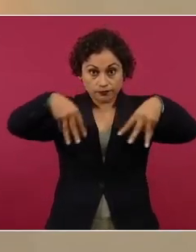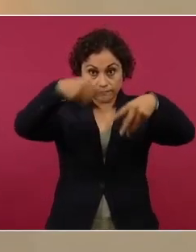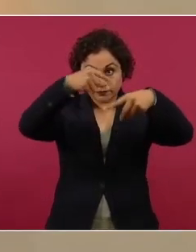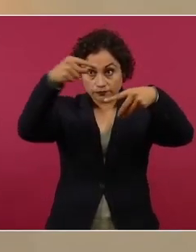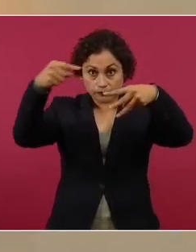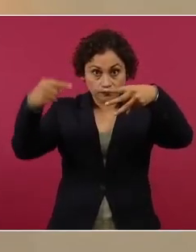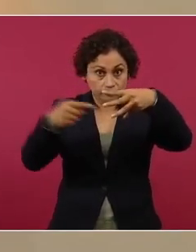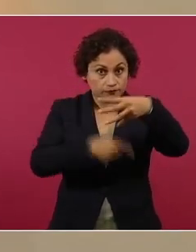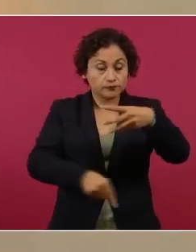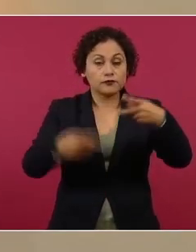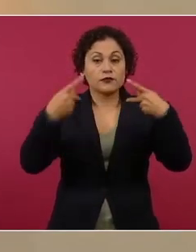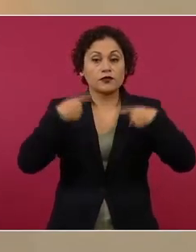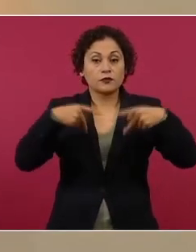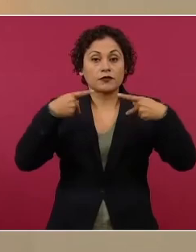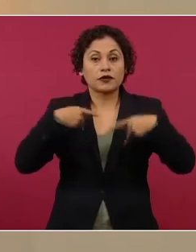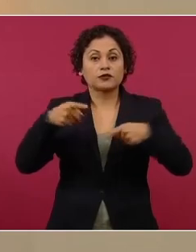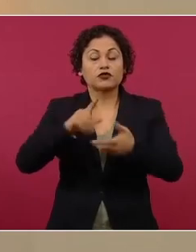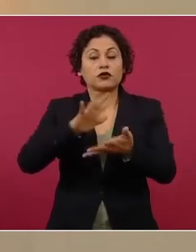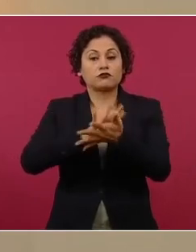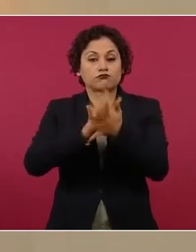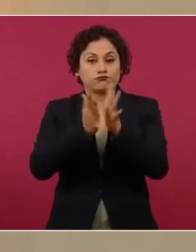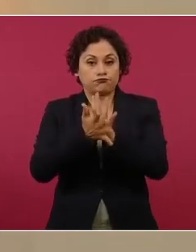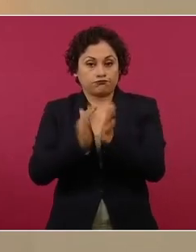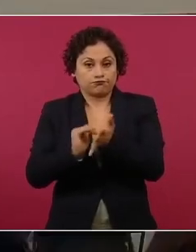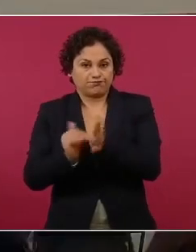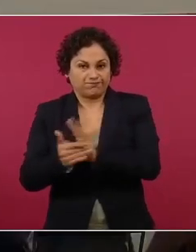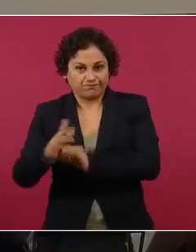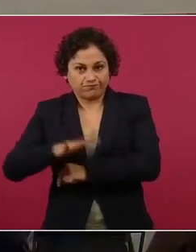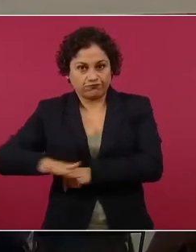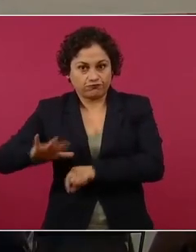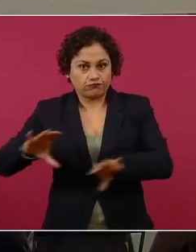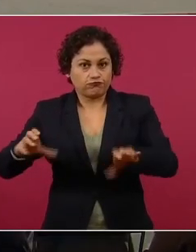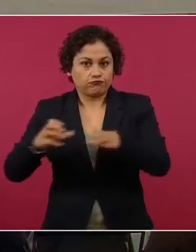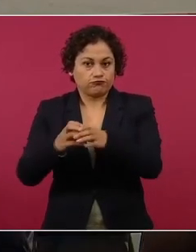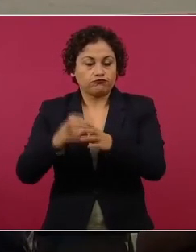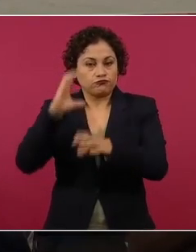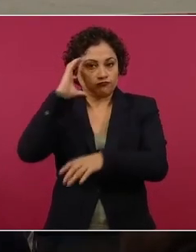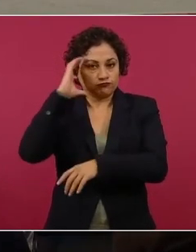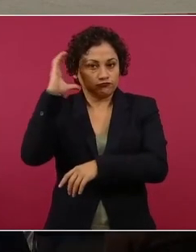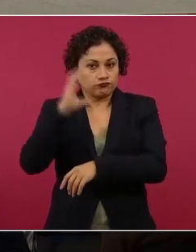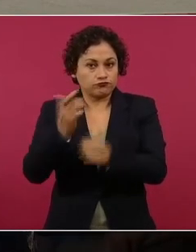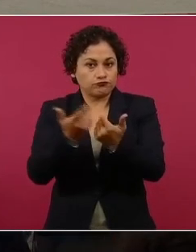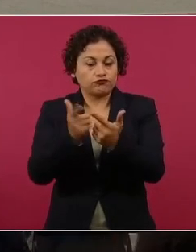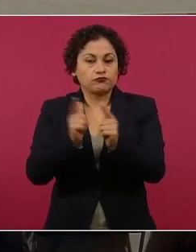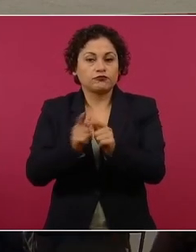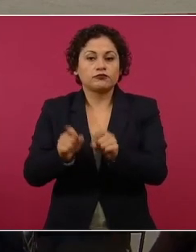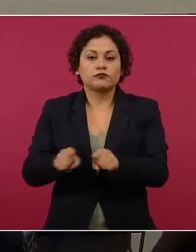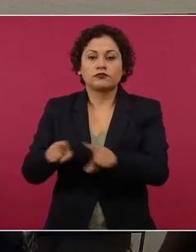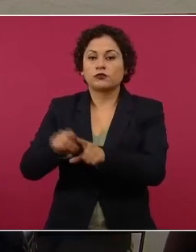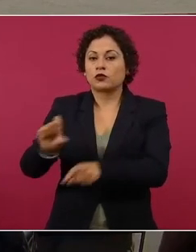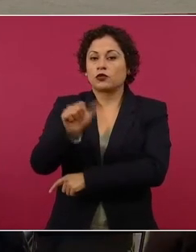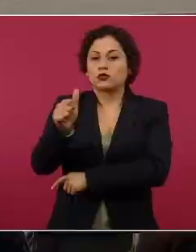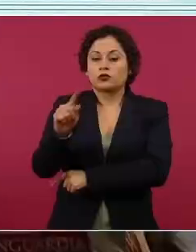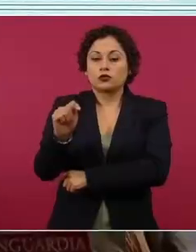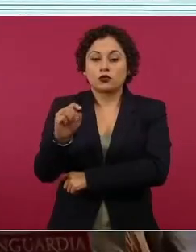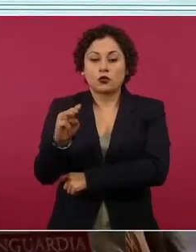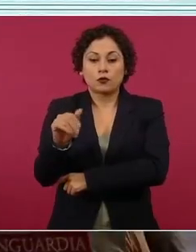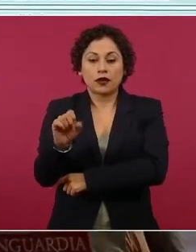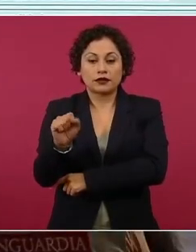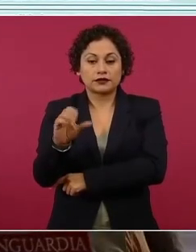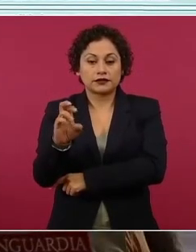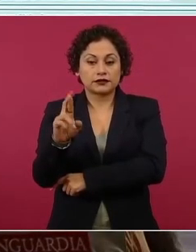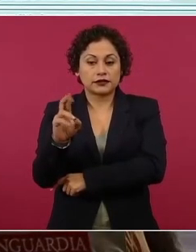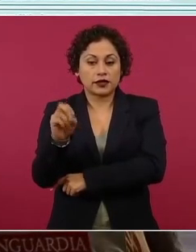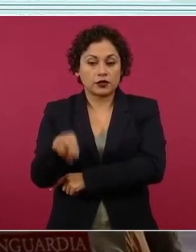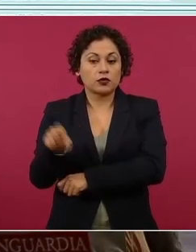este grupo coludido con la delincuencia, está el caso de Tomás Cerón de Lucio, que estuvo en